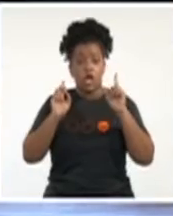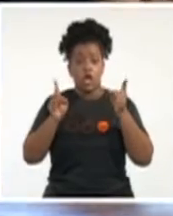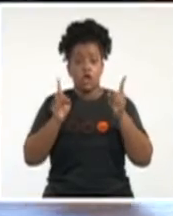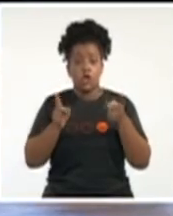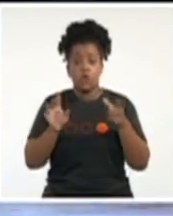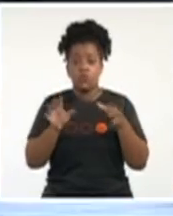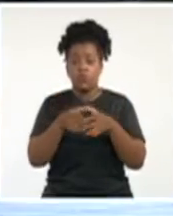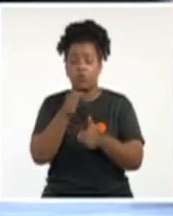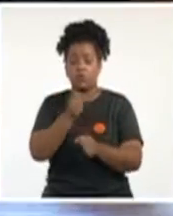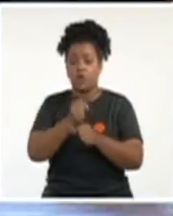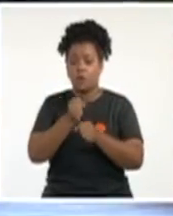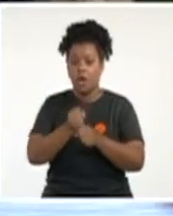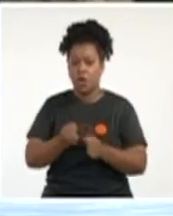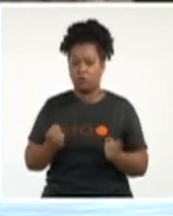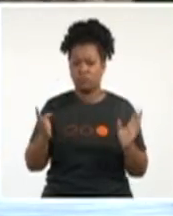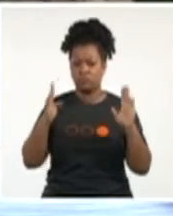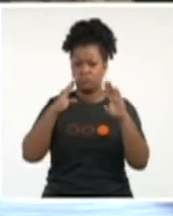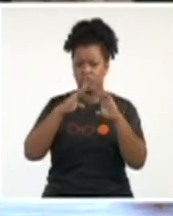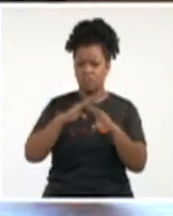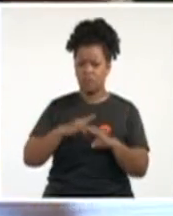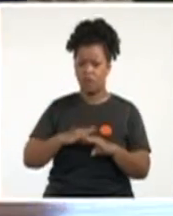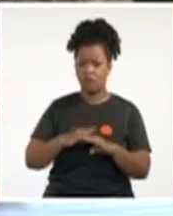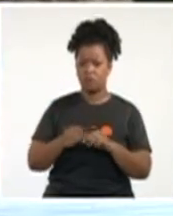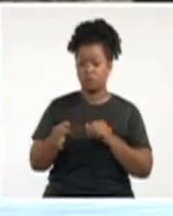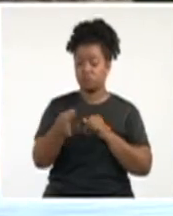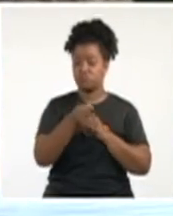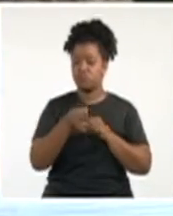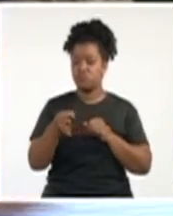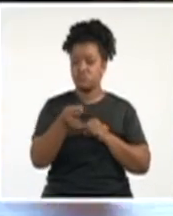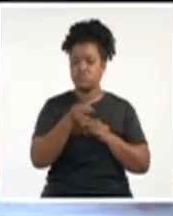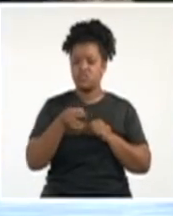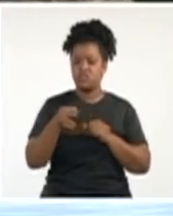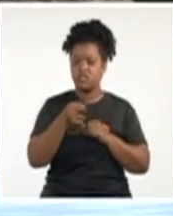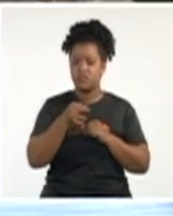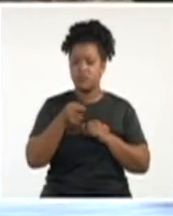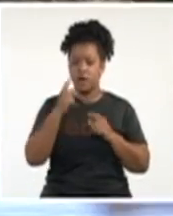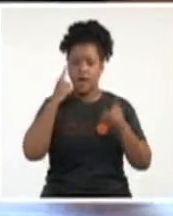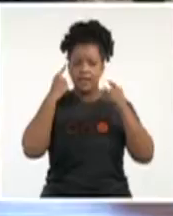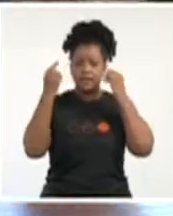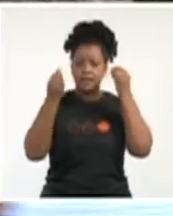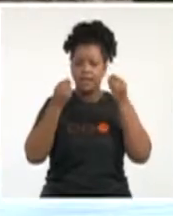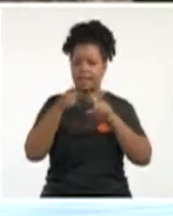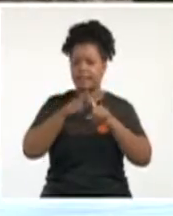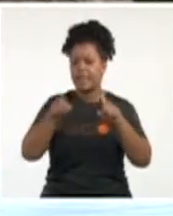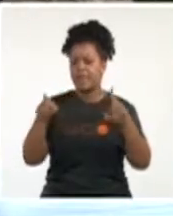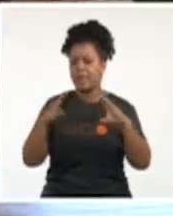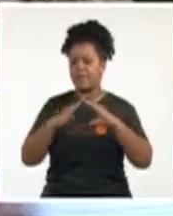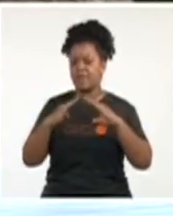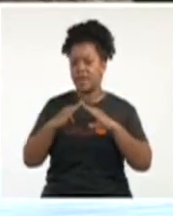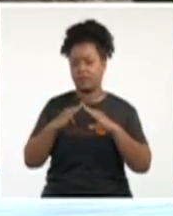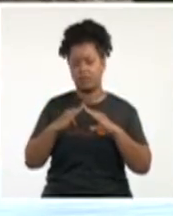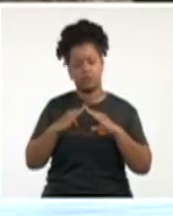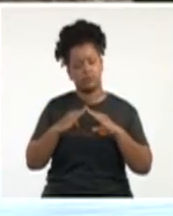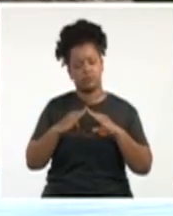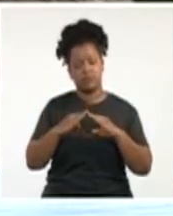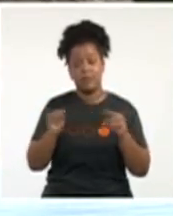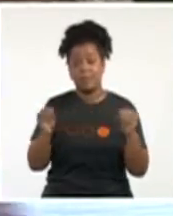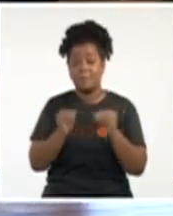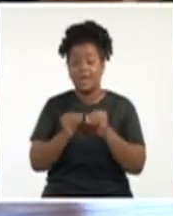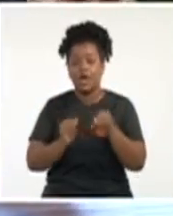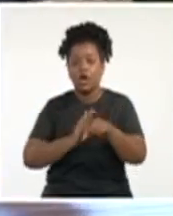de trabajo de enfrentamiento a la COVID en un municipio donde están analizando el problema de la vivienda y no el de la COVID, cuando esto es para la COVID,